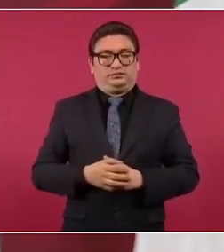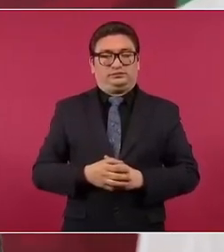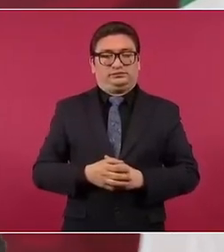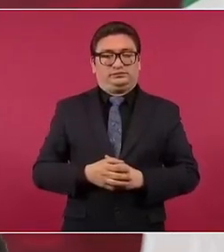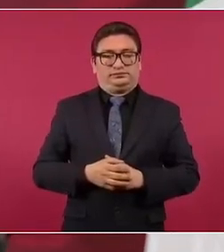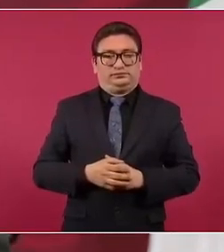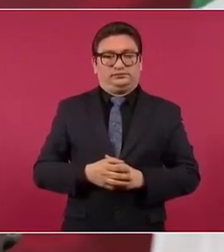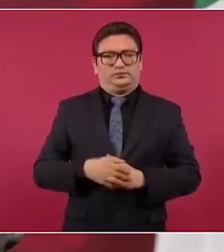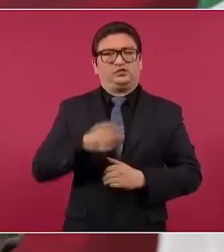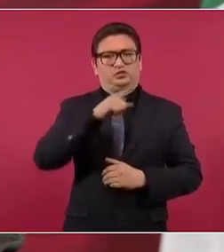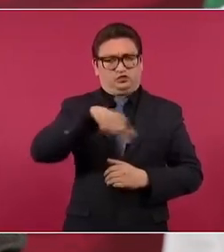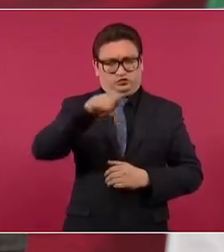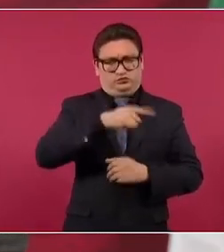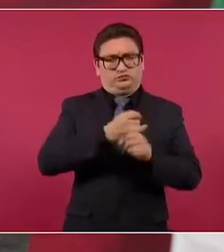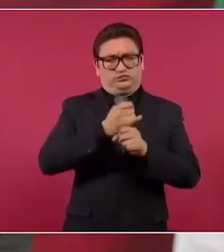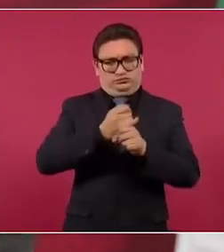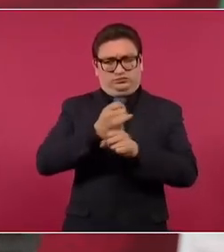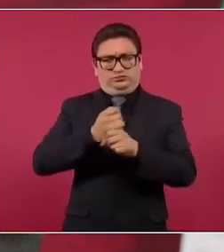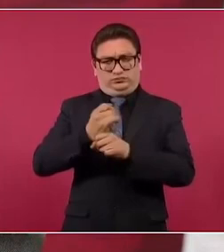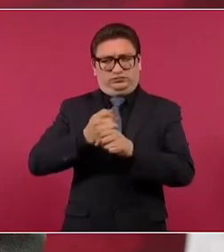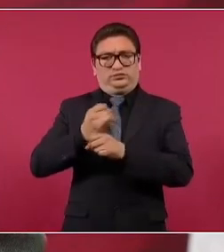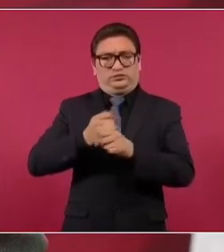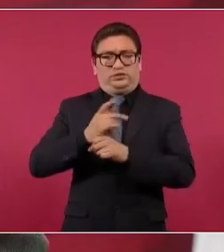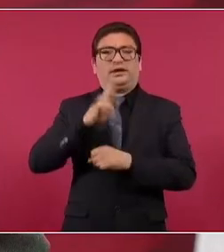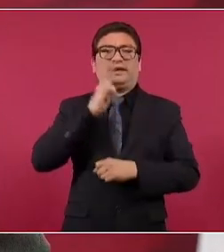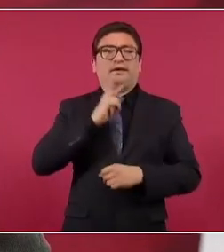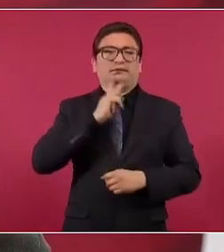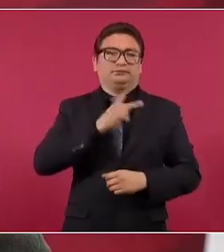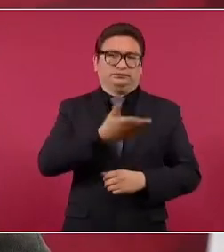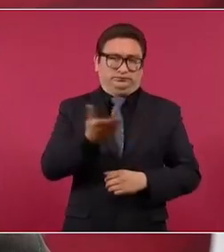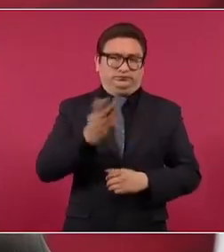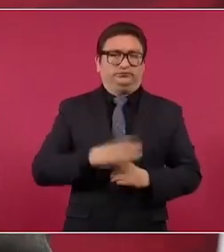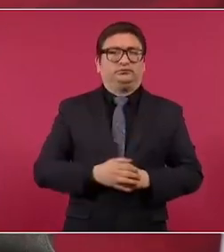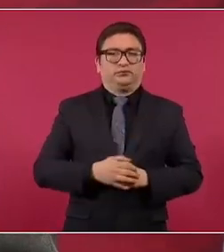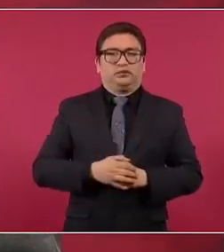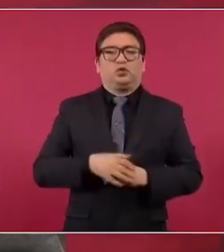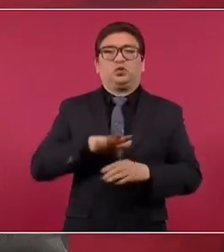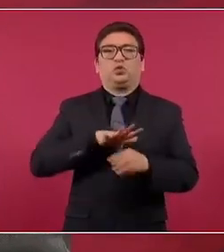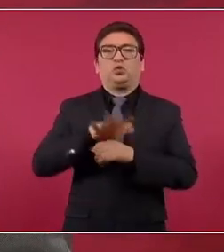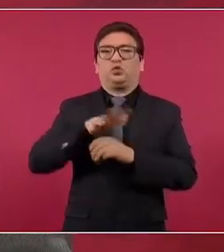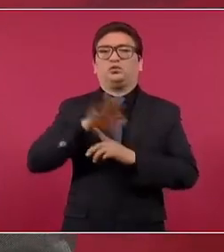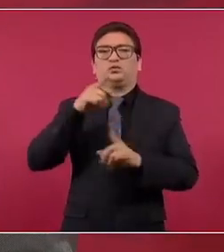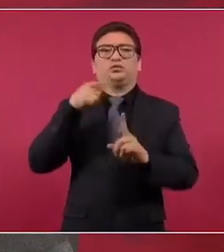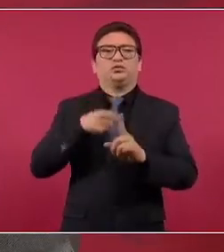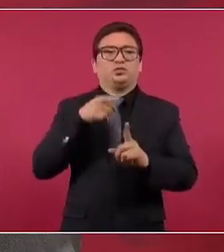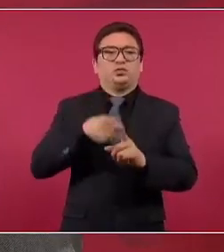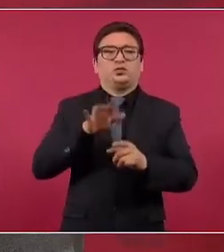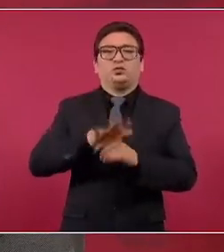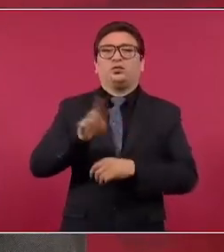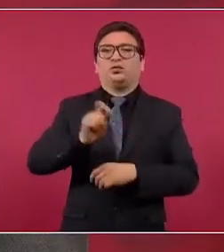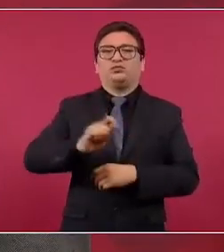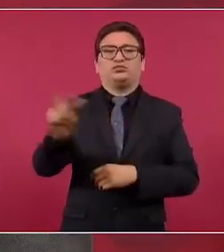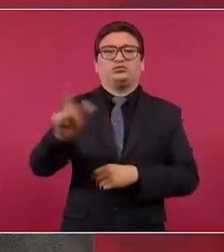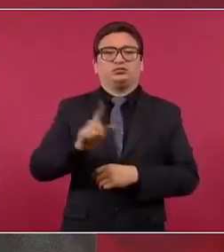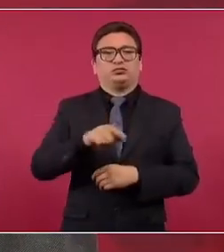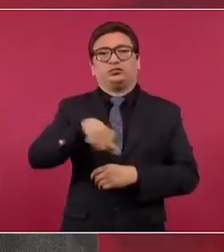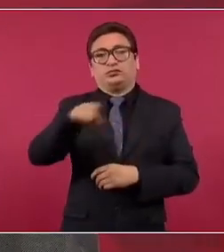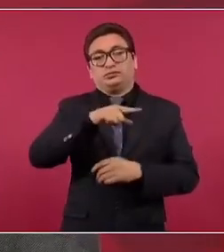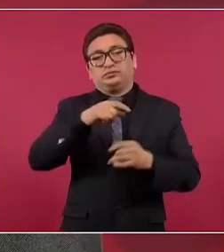Revisenlo y van a ver qué objetivos, qué profesionales,